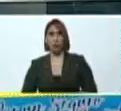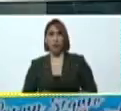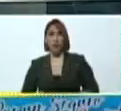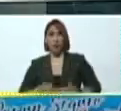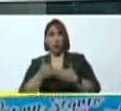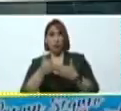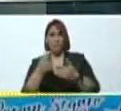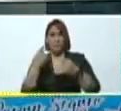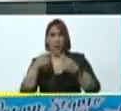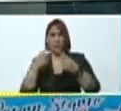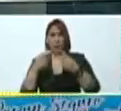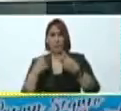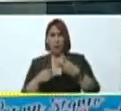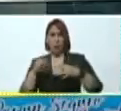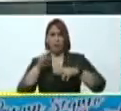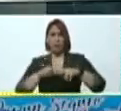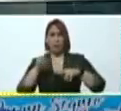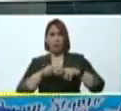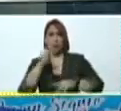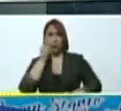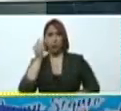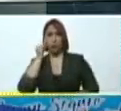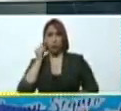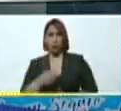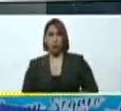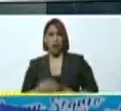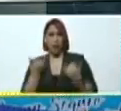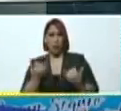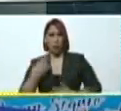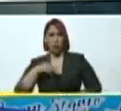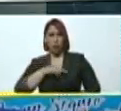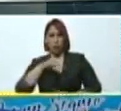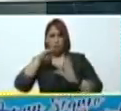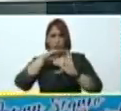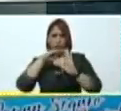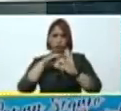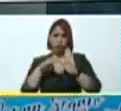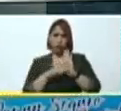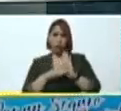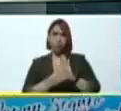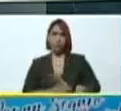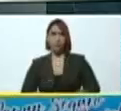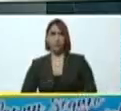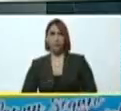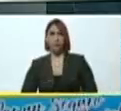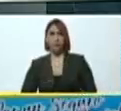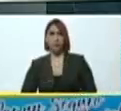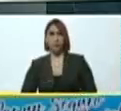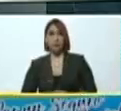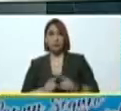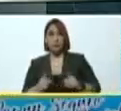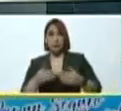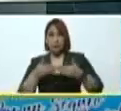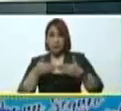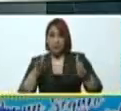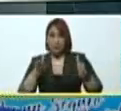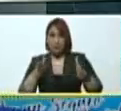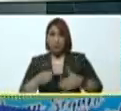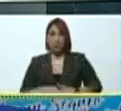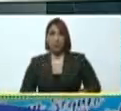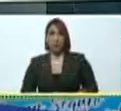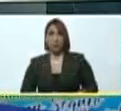a decenas de niños y niñas. Ahora estamos creando las condiciones para reactivar